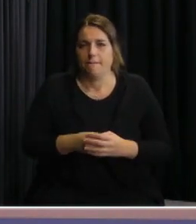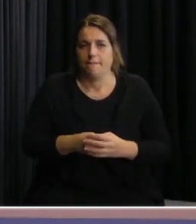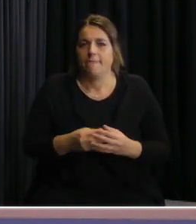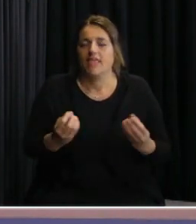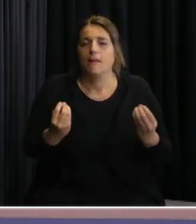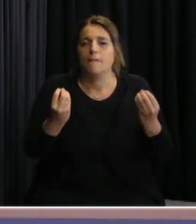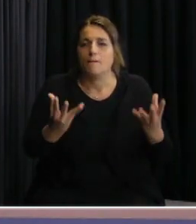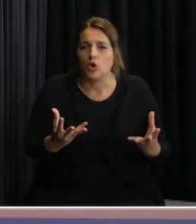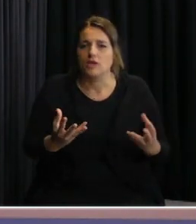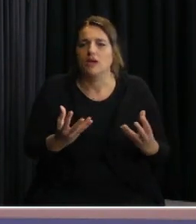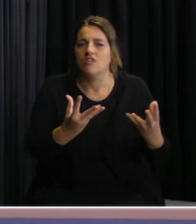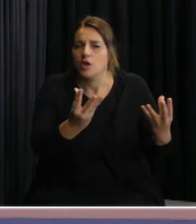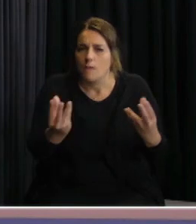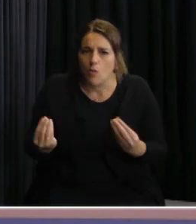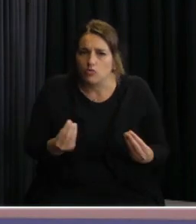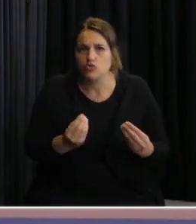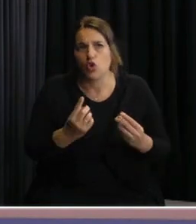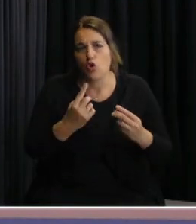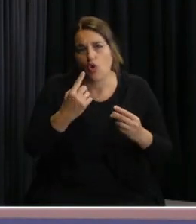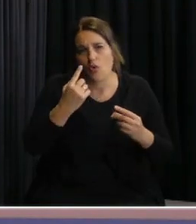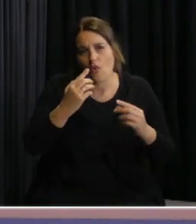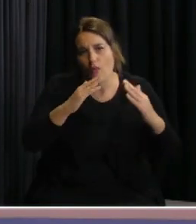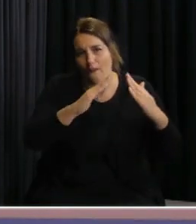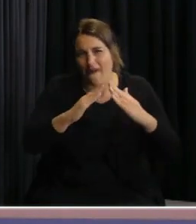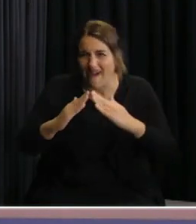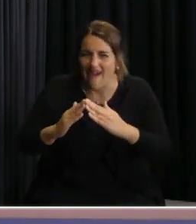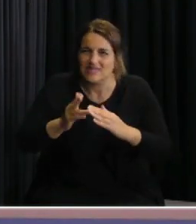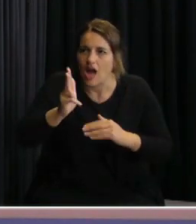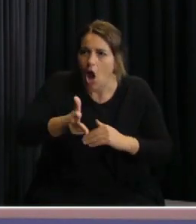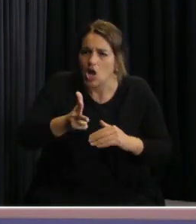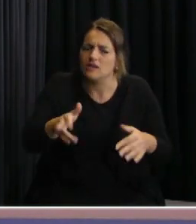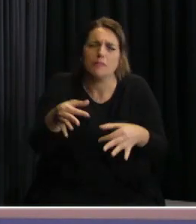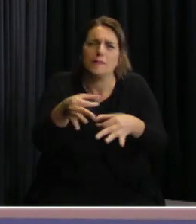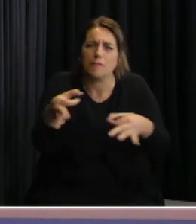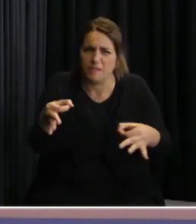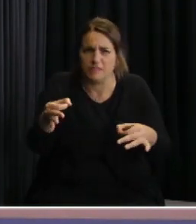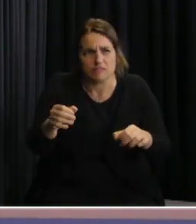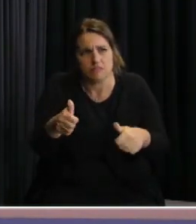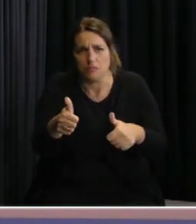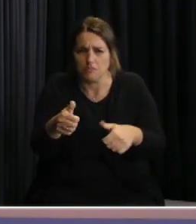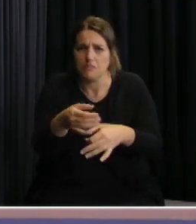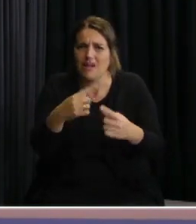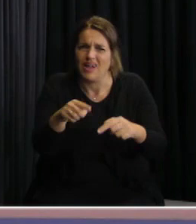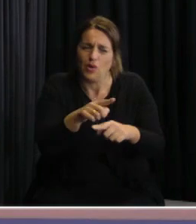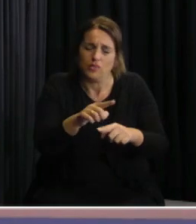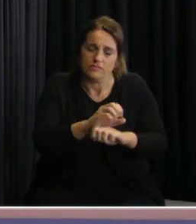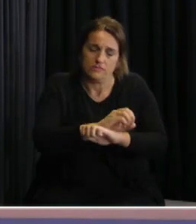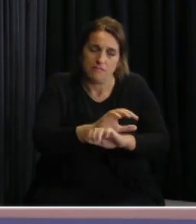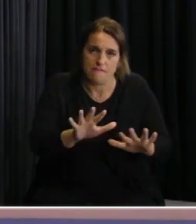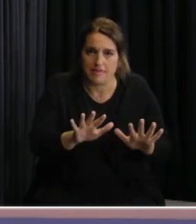porque en muchos residenciales ancianos están en buenas condiciones, en otros muy malas,